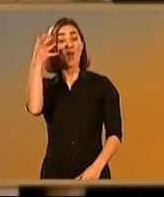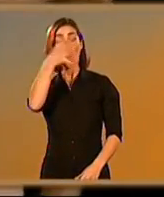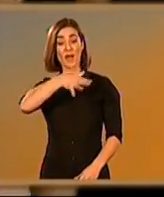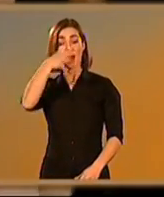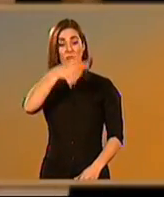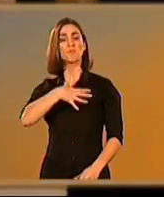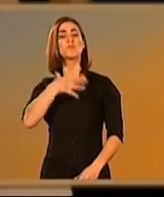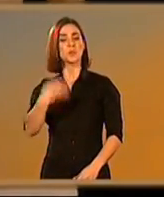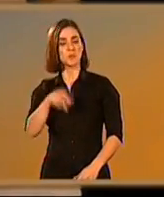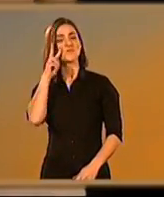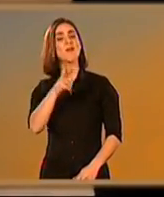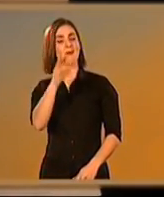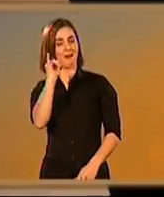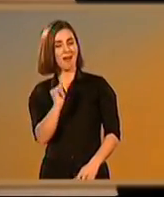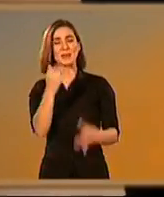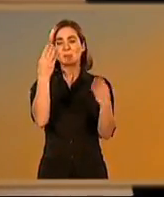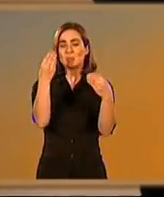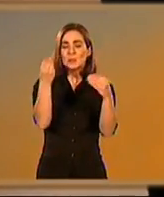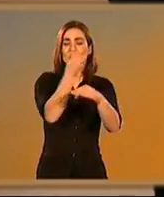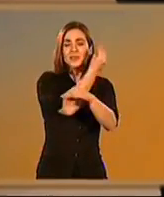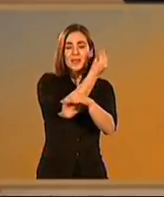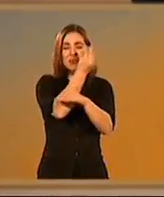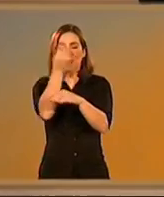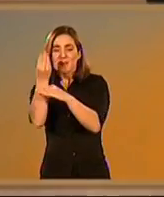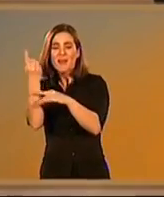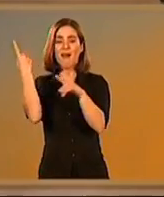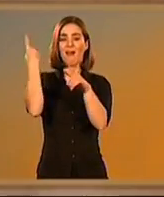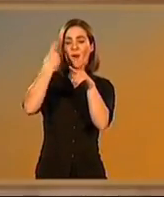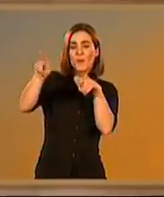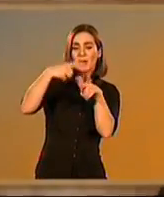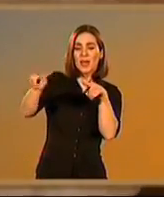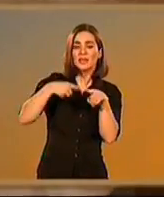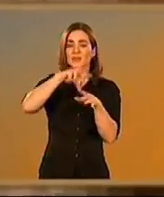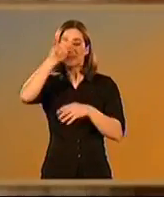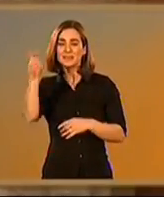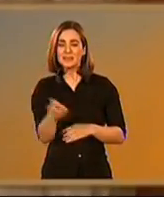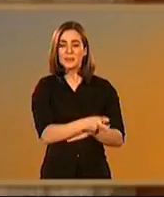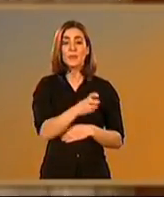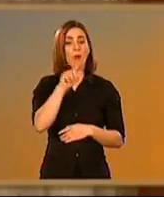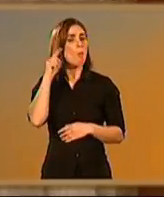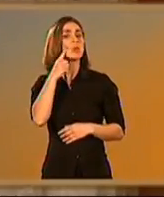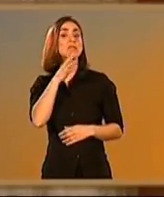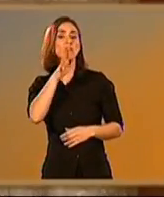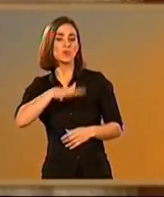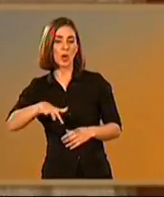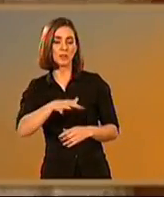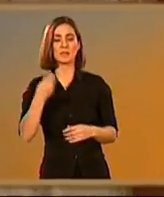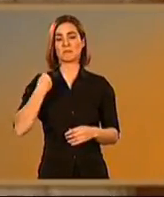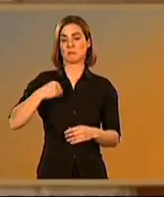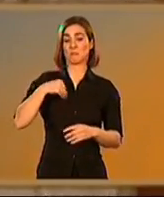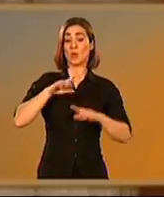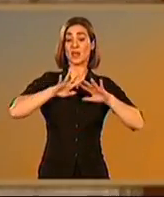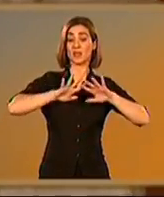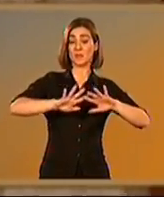En su museo arqueológico es posible contemplar numerosos objetos y estatuas procedentes del yacimiento de Mesas de Asta,